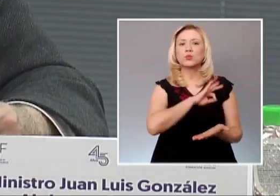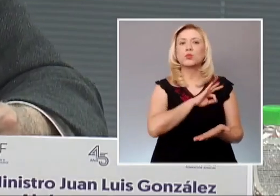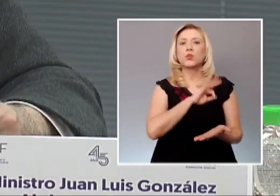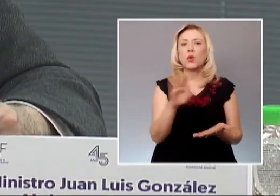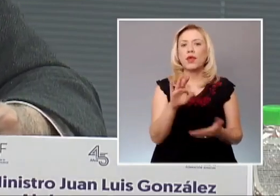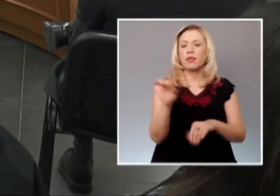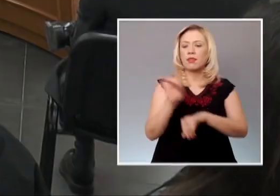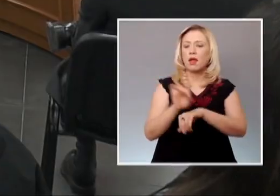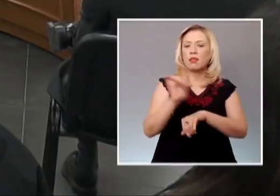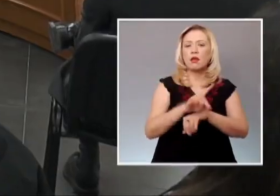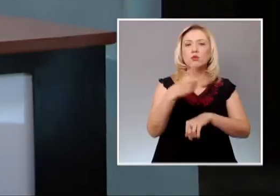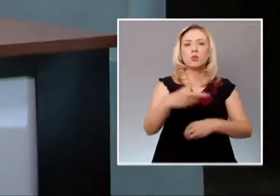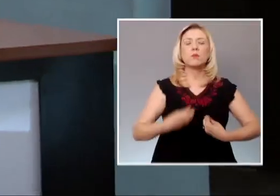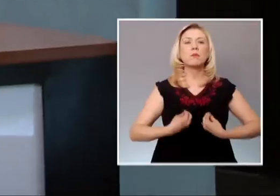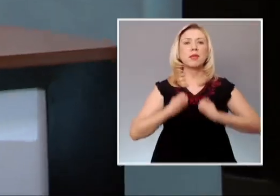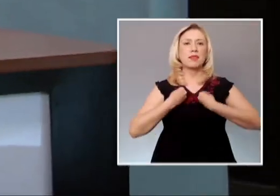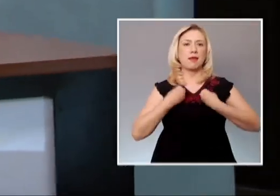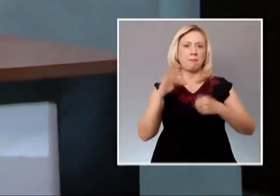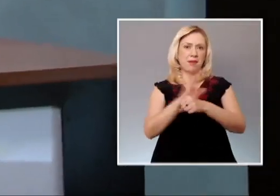sus titulares.